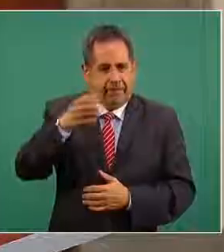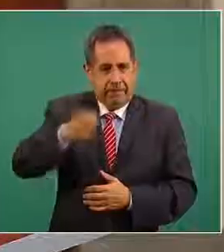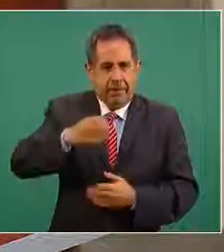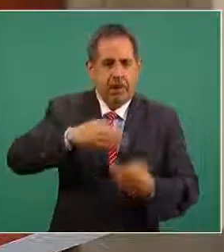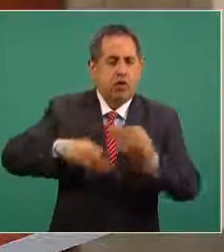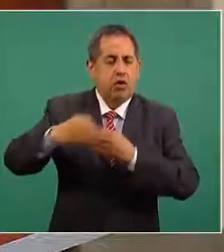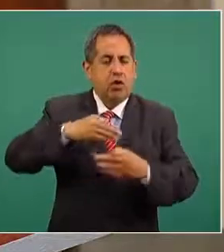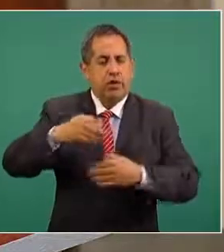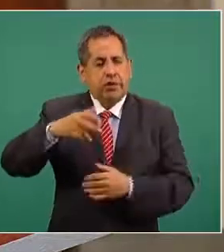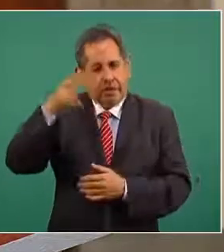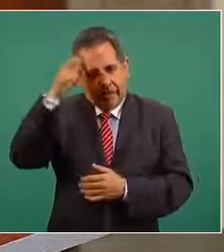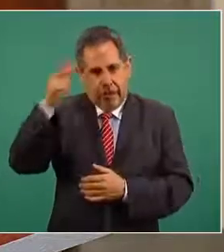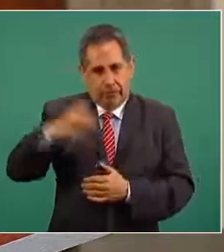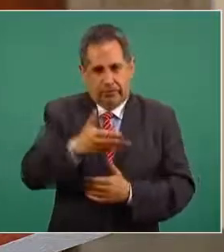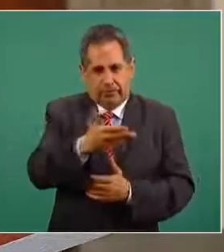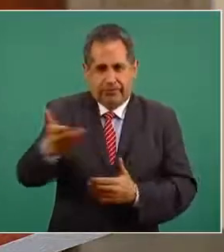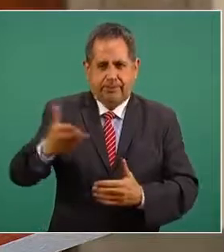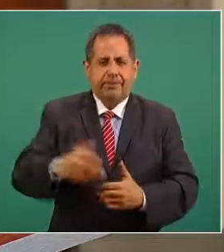al pueblo de Hidalgo